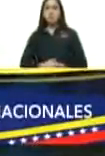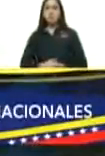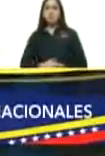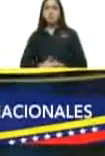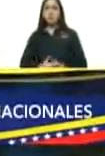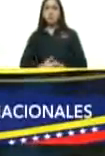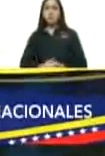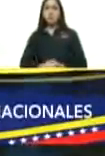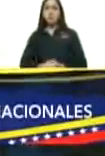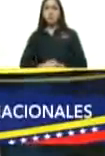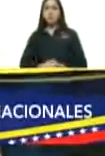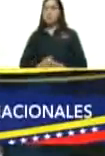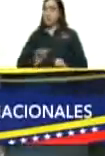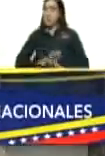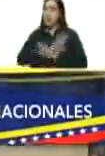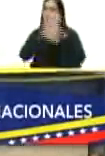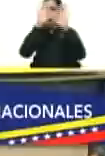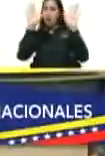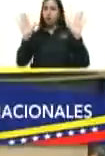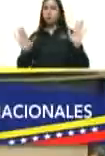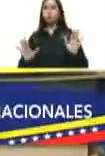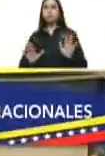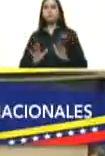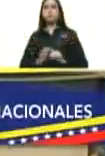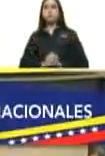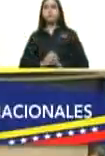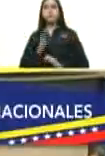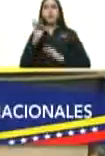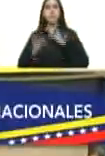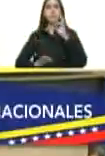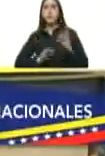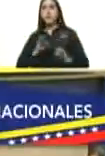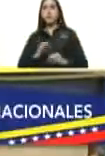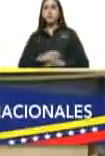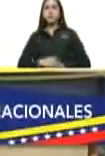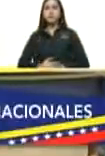más claro imposible